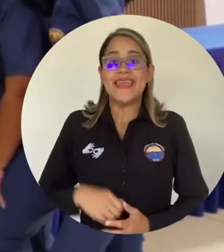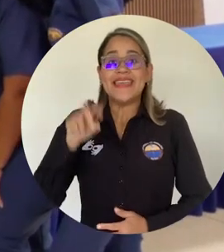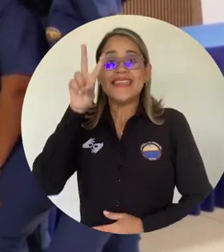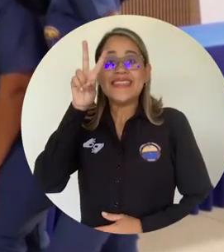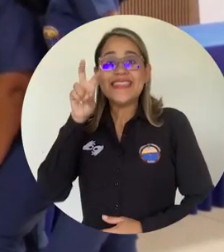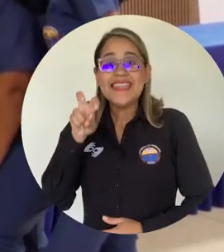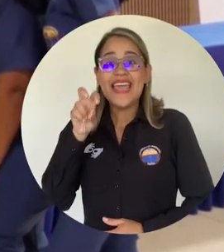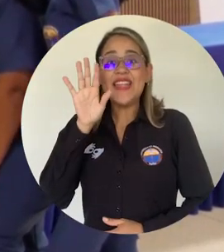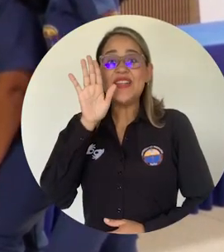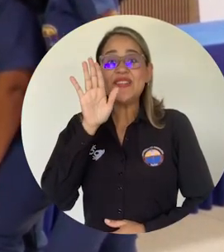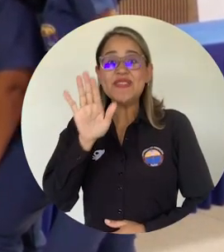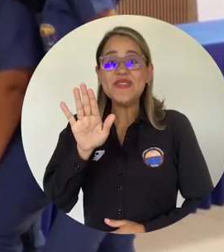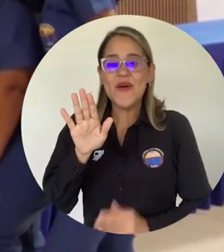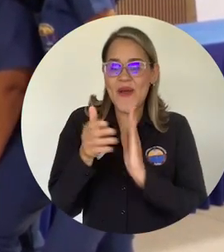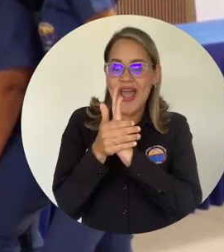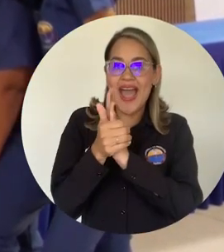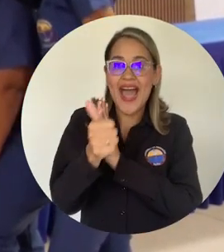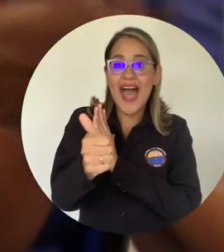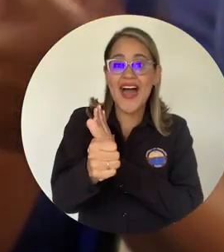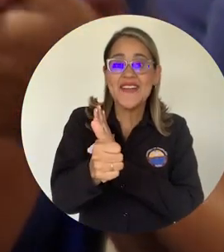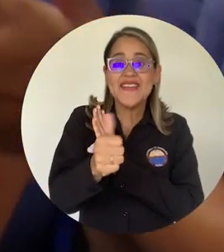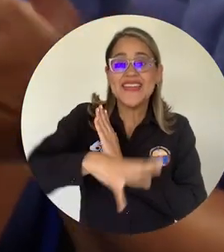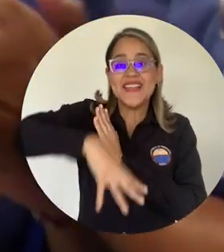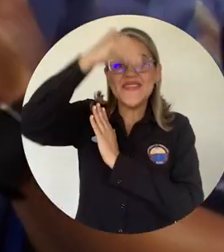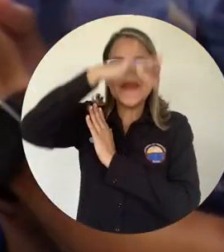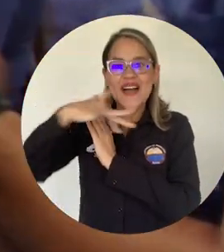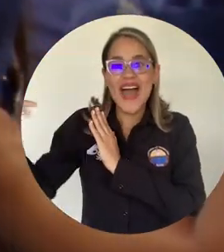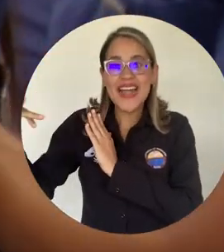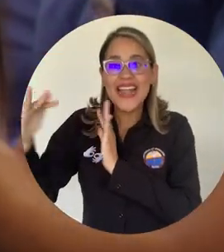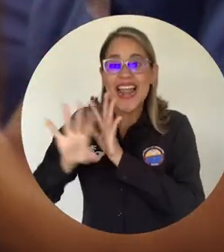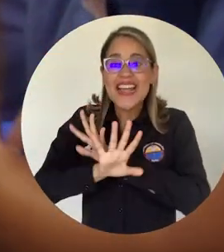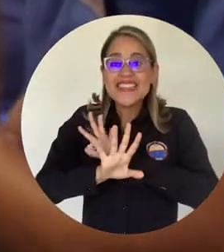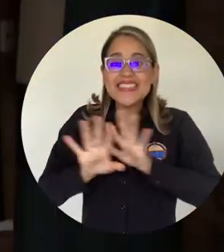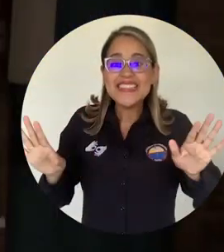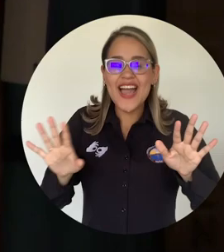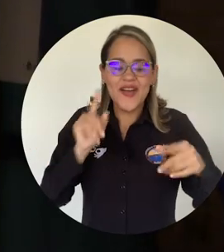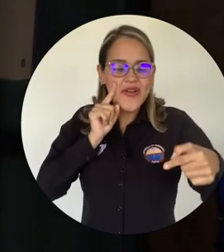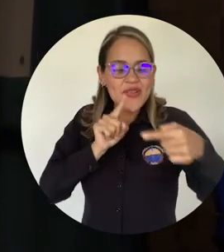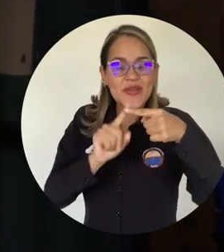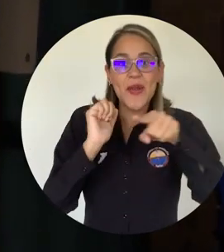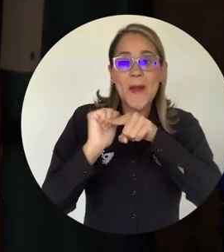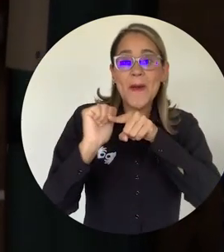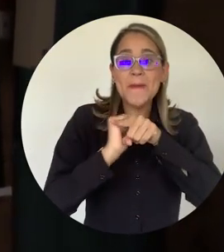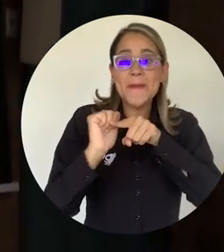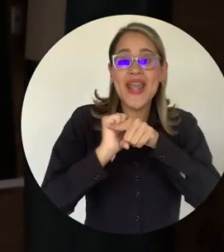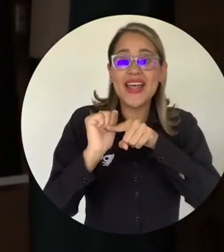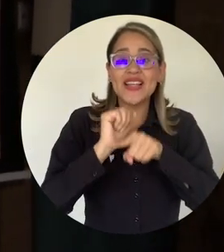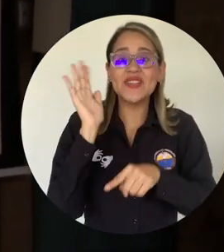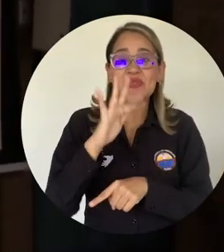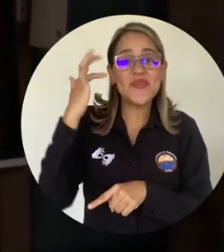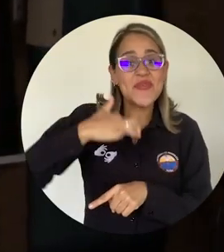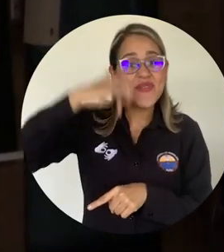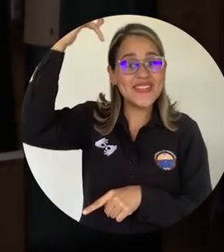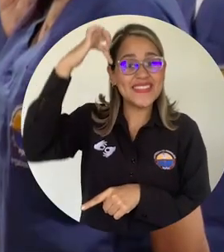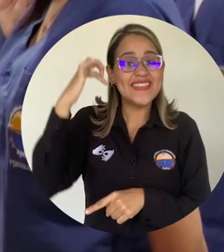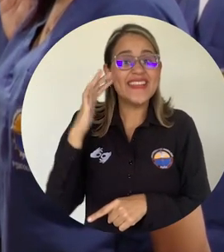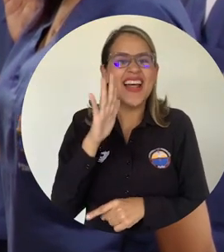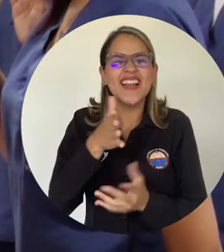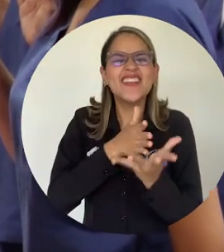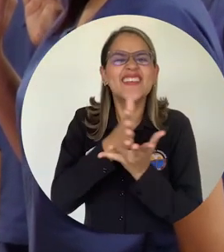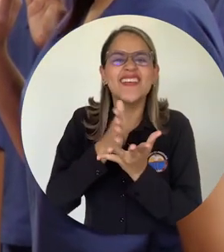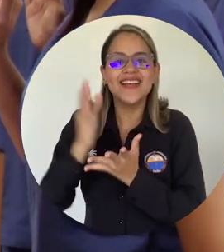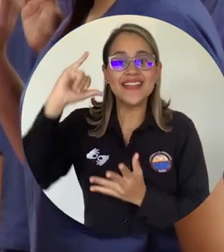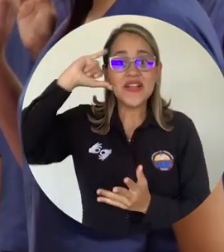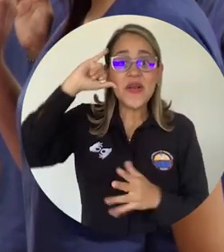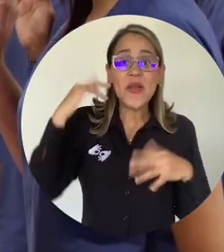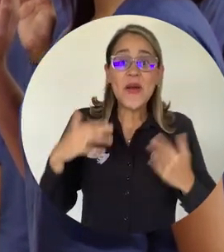Siete beneficiarios del programa Talento Magdalena se convirtieron en los primeros en trascender a la etapa de prácticas profesionales en psicología y ahora están